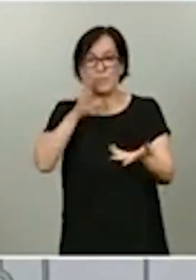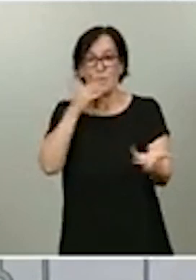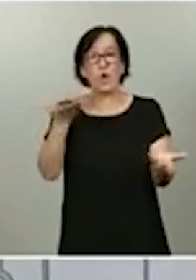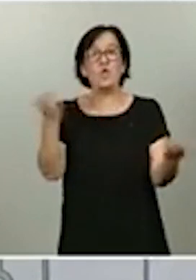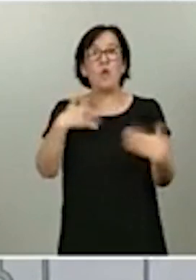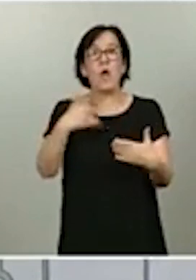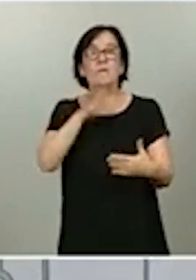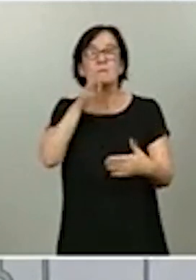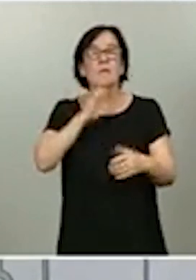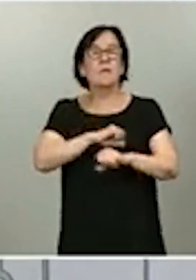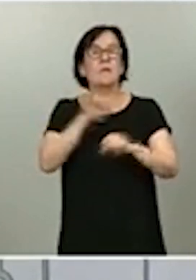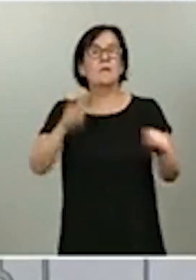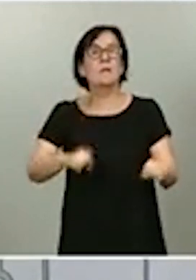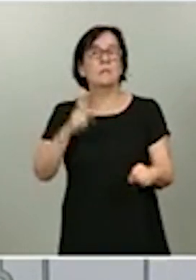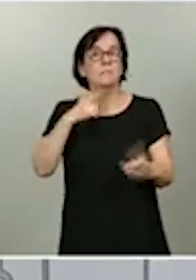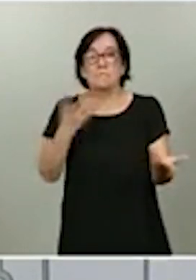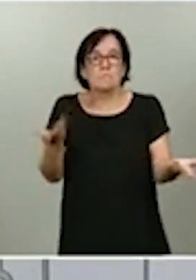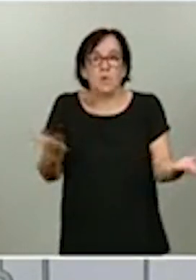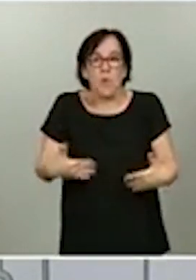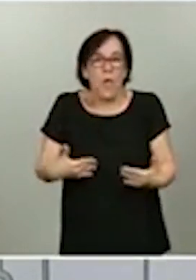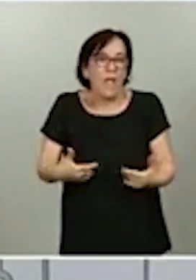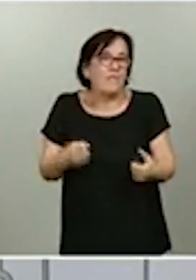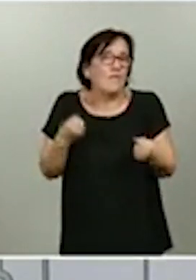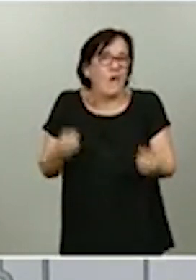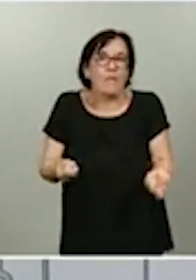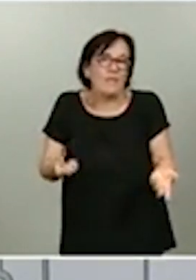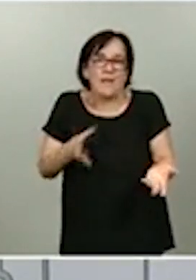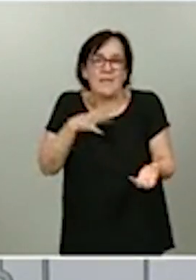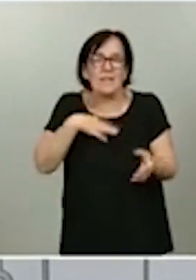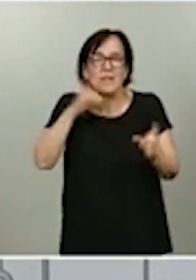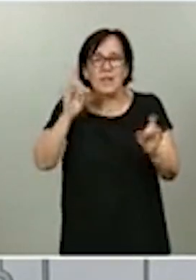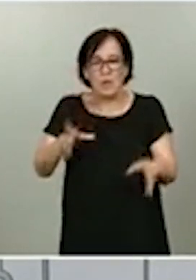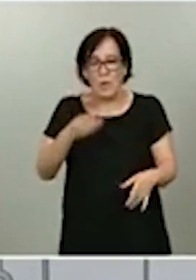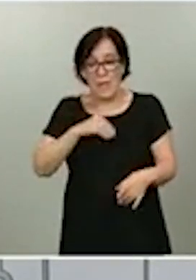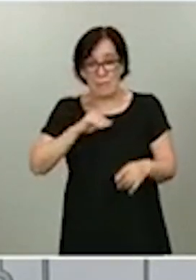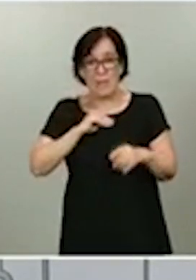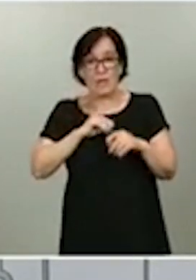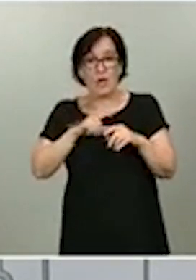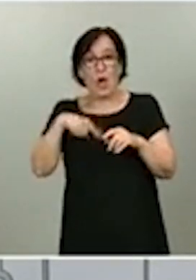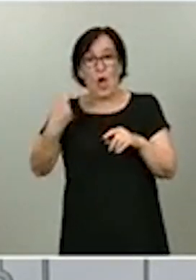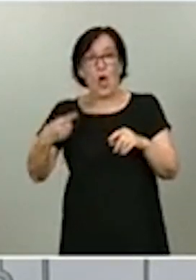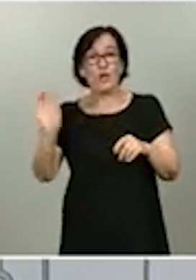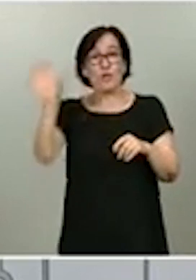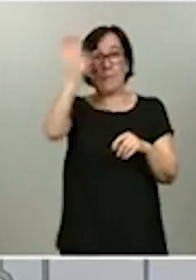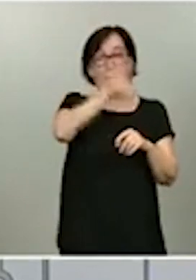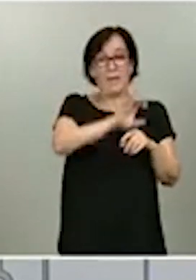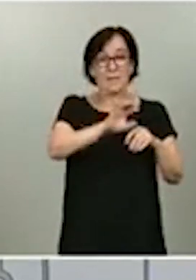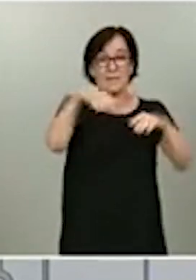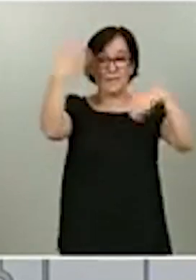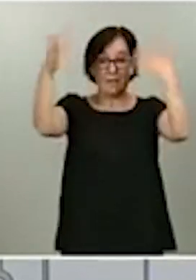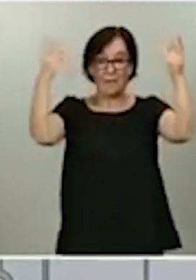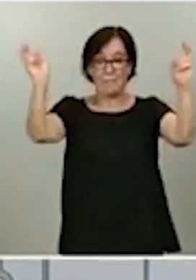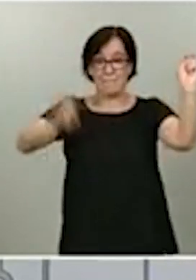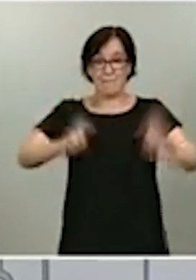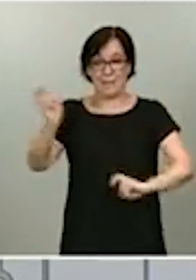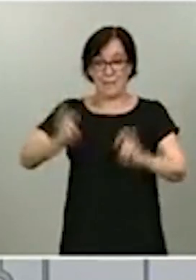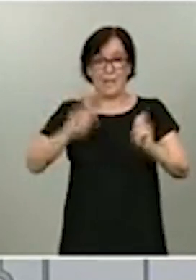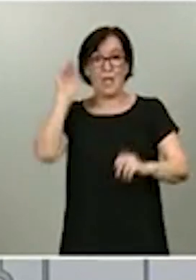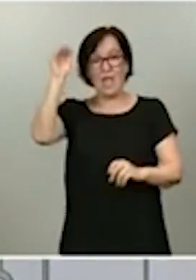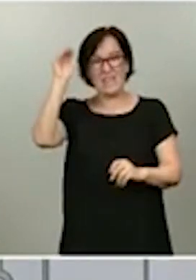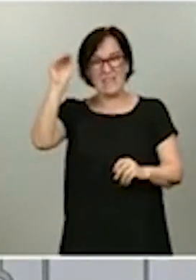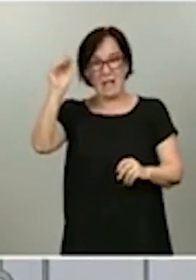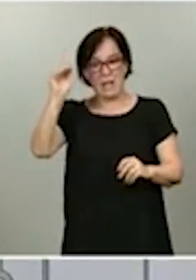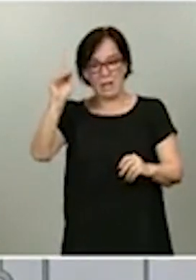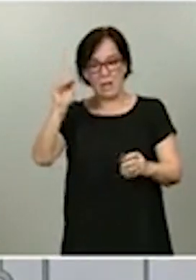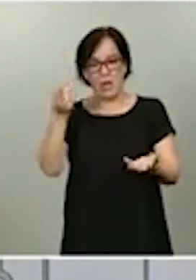evitar que vengan. Lo mismo pasa con los españoles que están en otros países que están viniendo o con los extranjeros que hay en España que están volviendo a